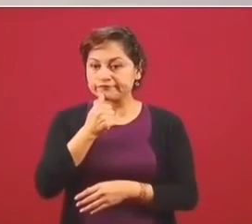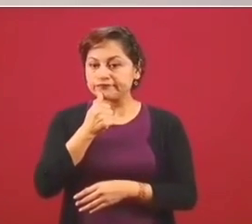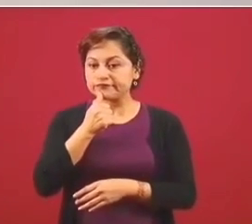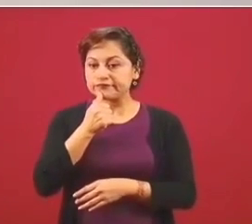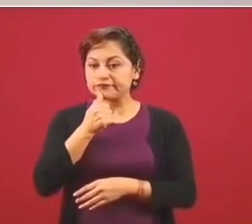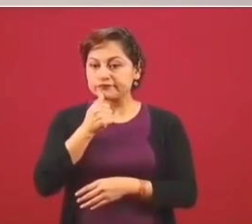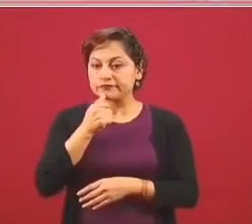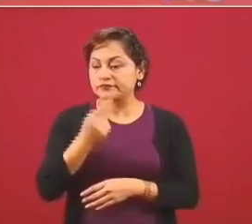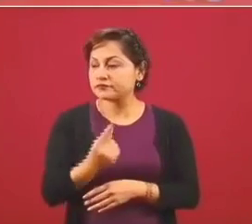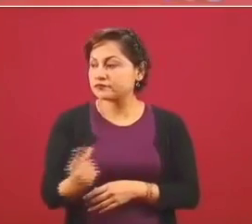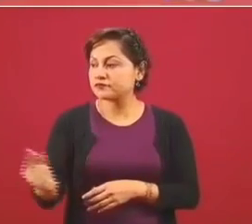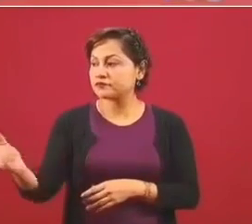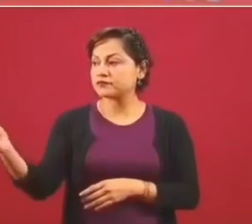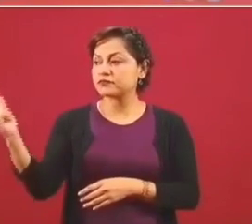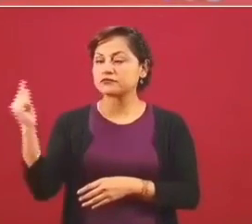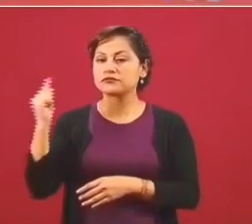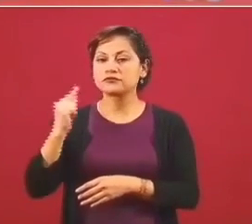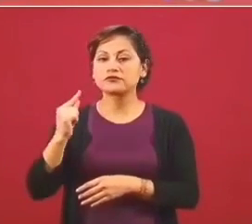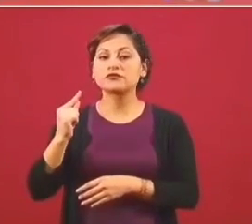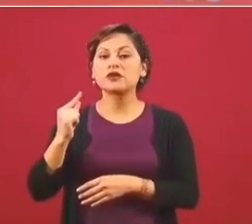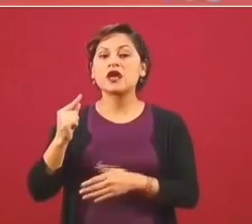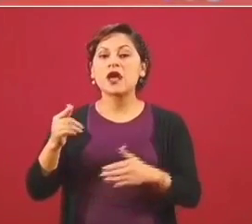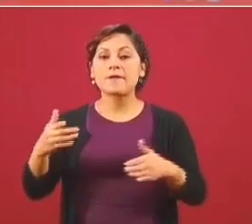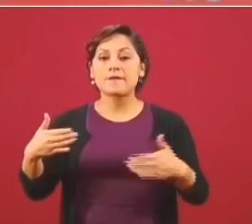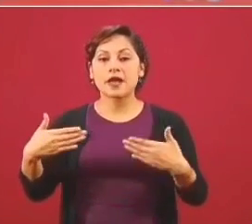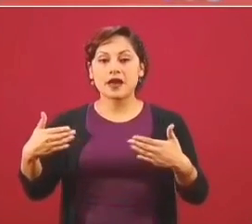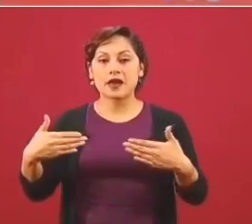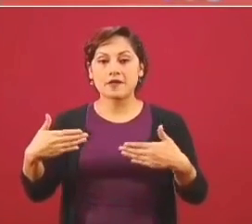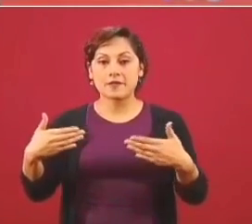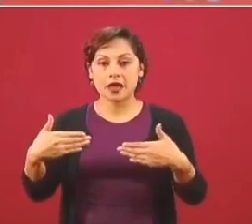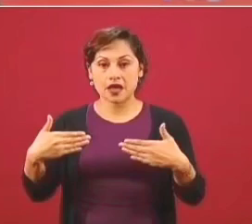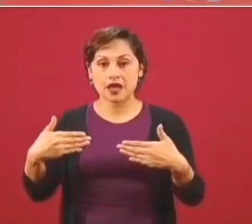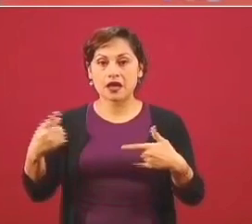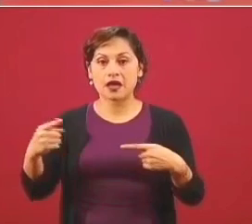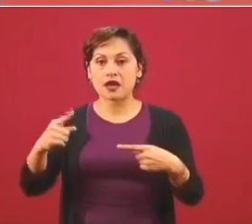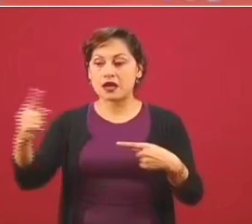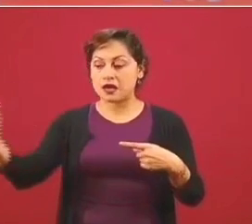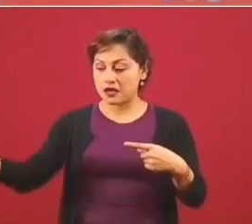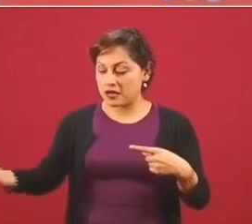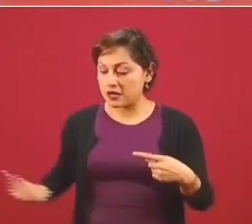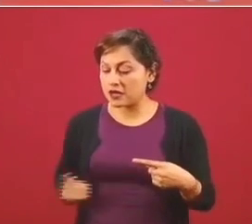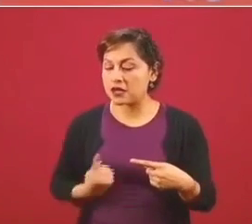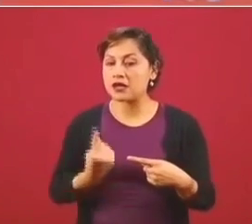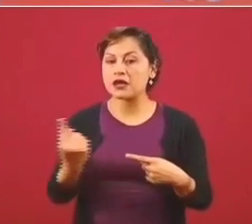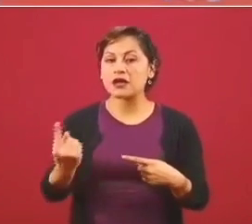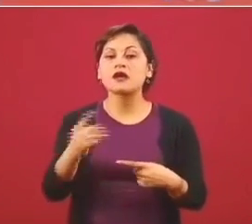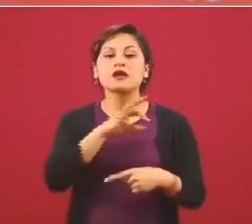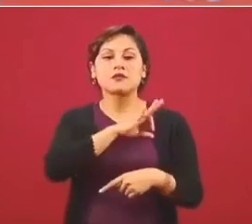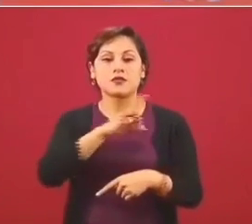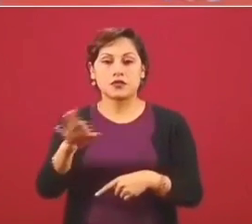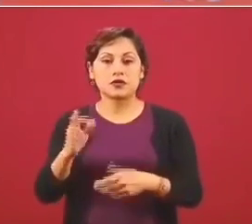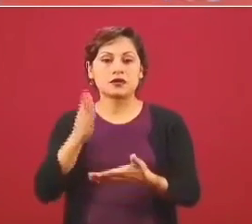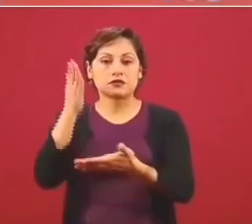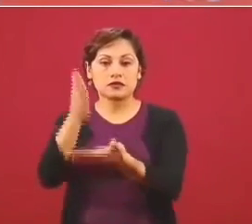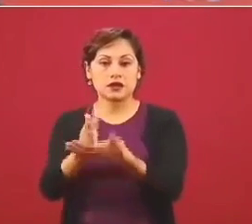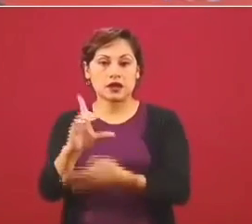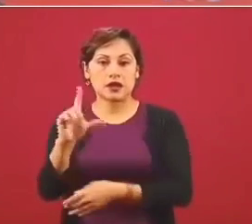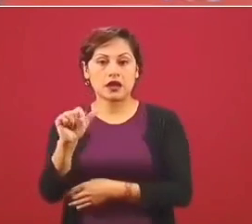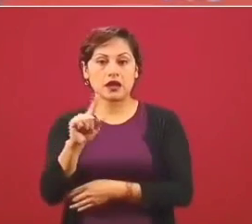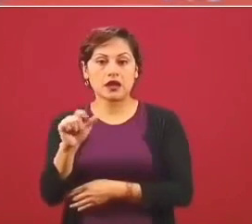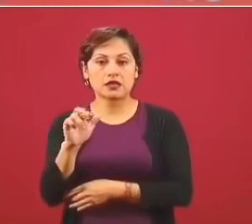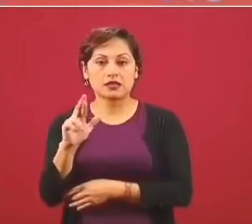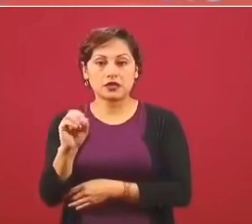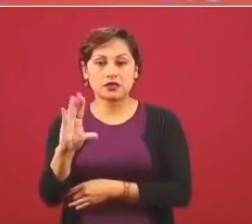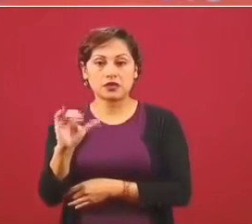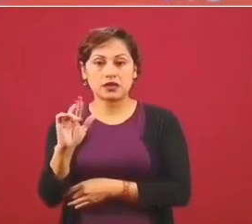para llegar a Lázaro Cárdenas, pero ya